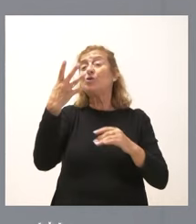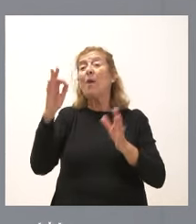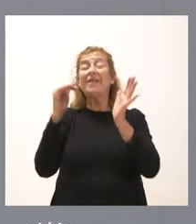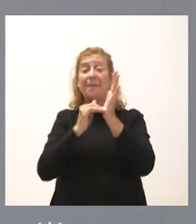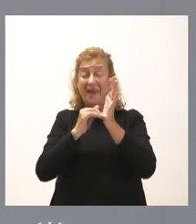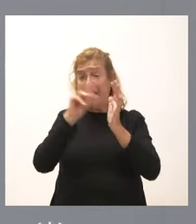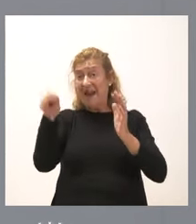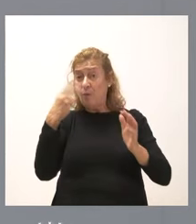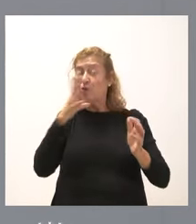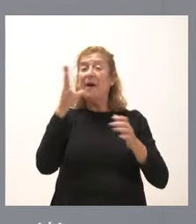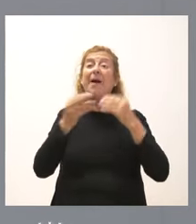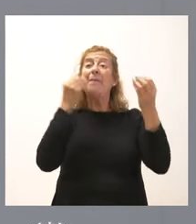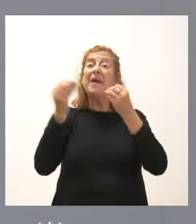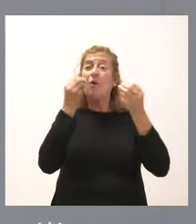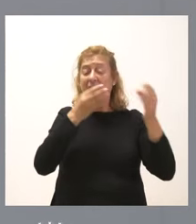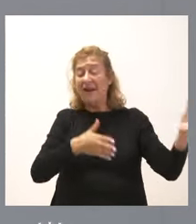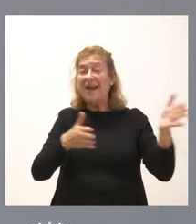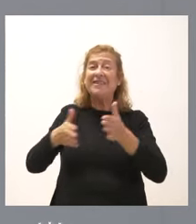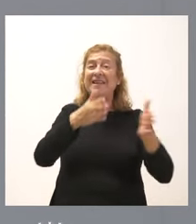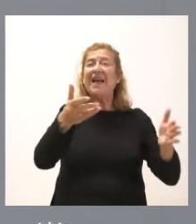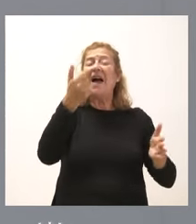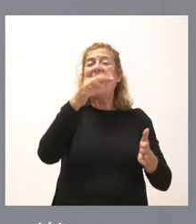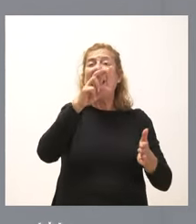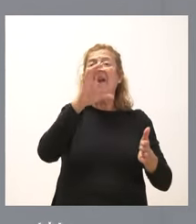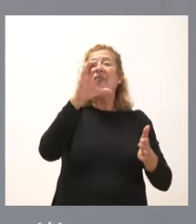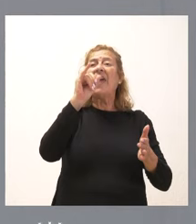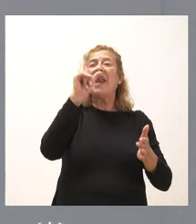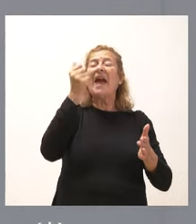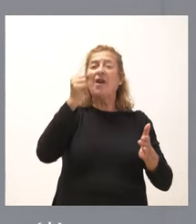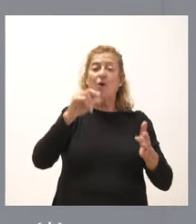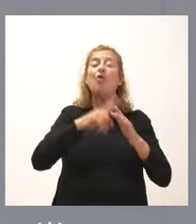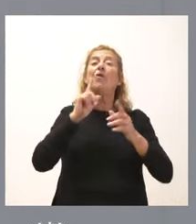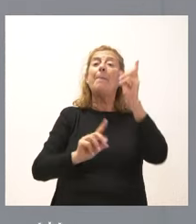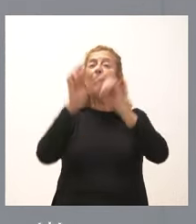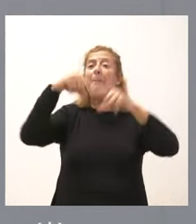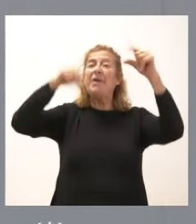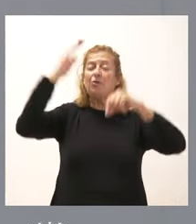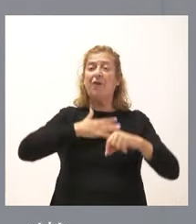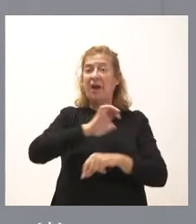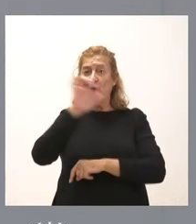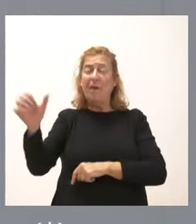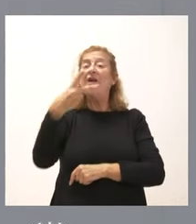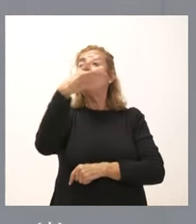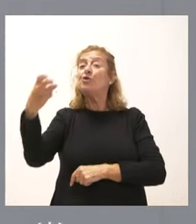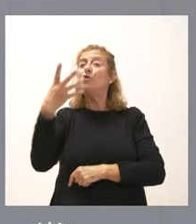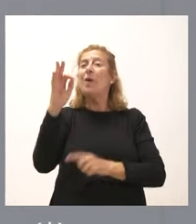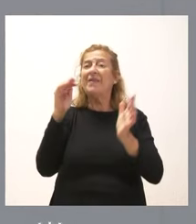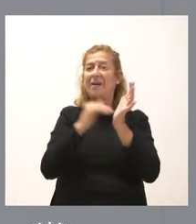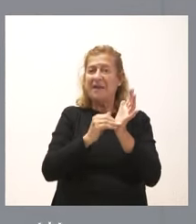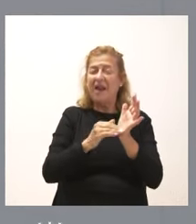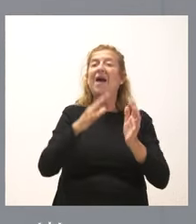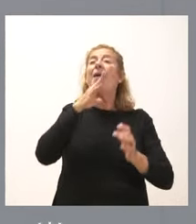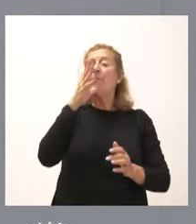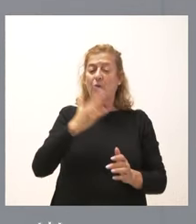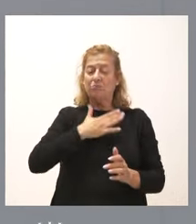destina para mejorar la senda del arcediano en el Parque Nacional de Picos de Europa, 242.000 euros en concreto para un bien integrante del